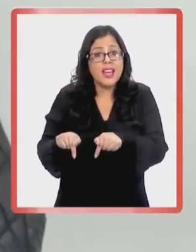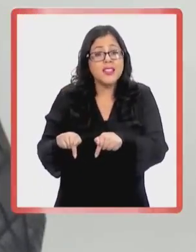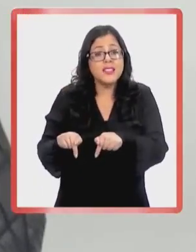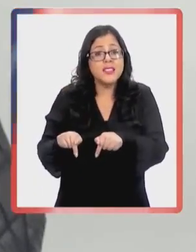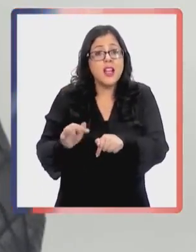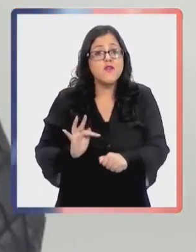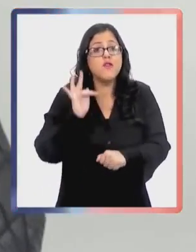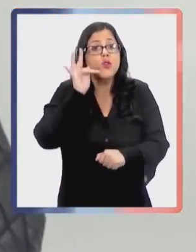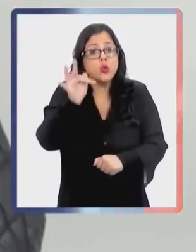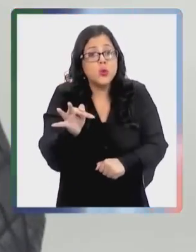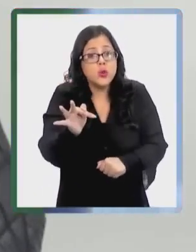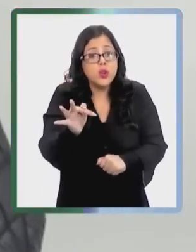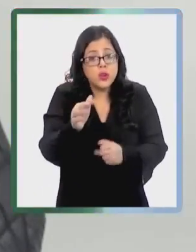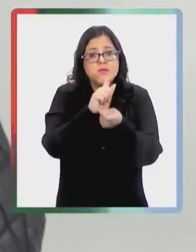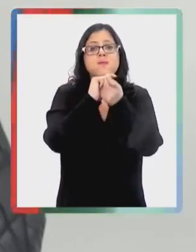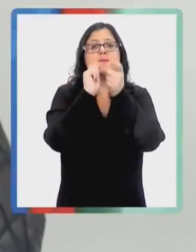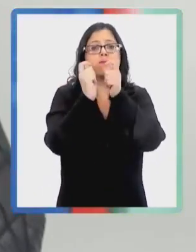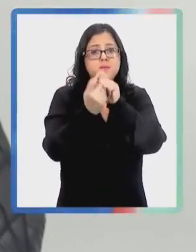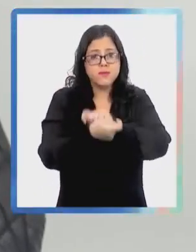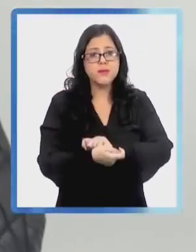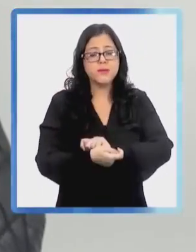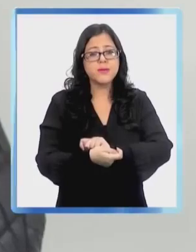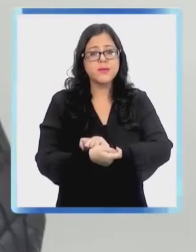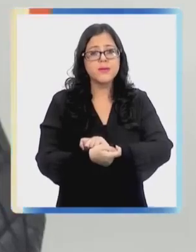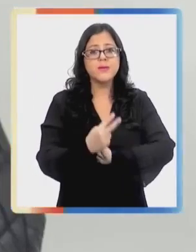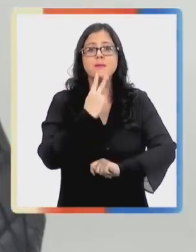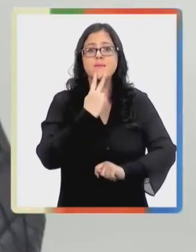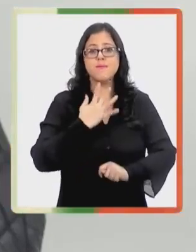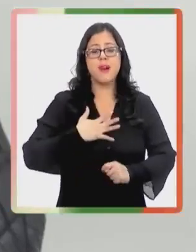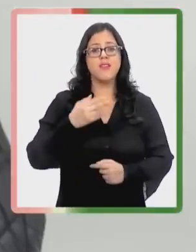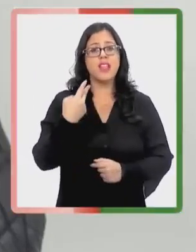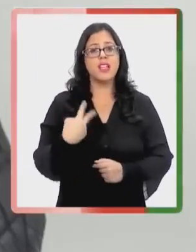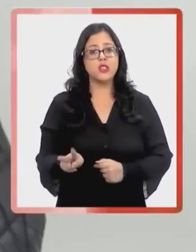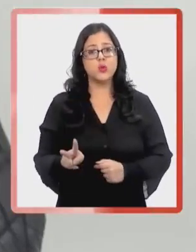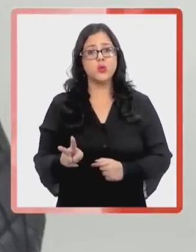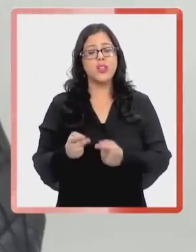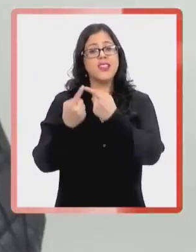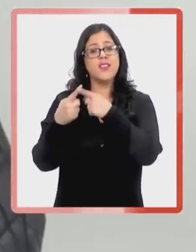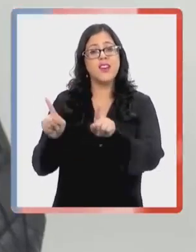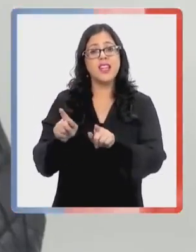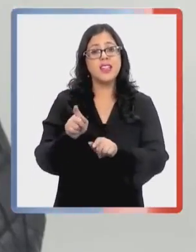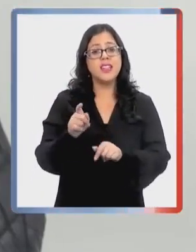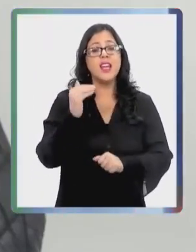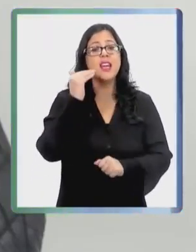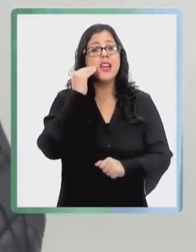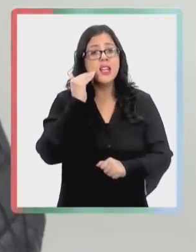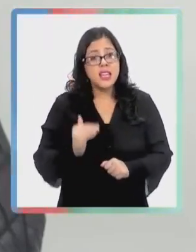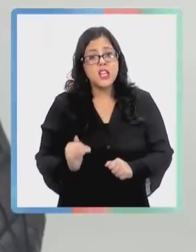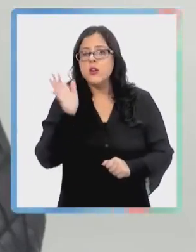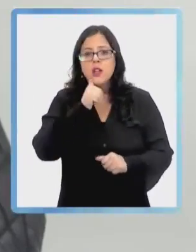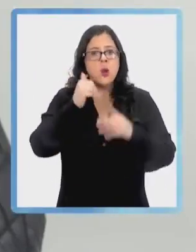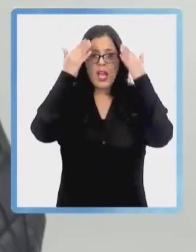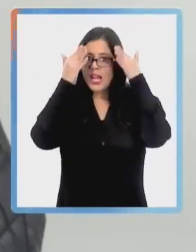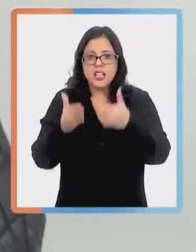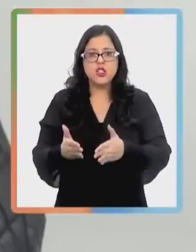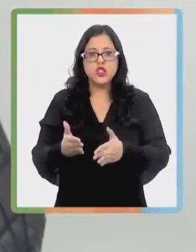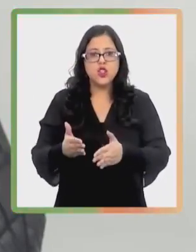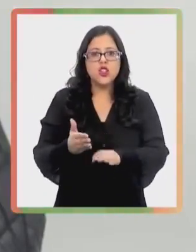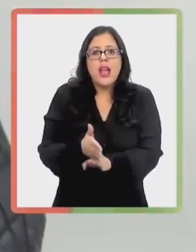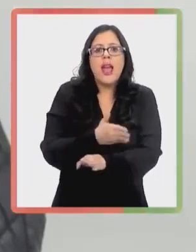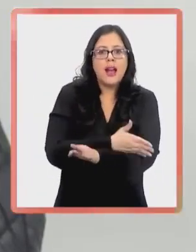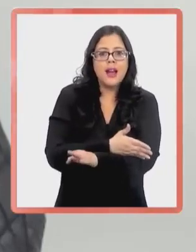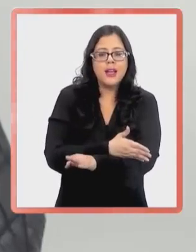de ese paciente sin duda va a cambiar radicalmente su vida versus el paciente que no recibe atención